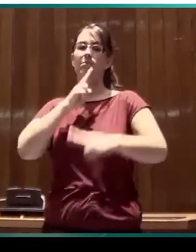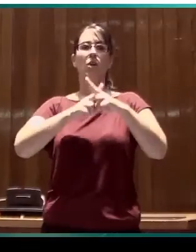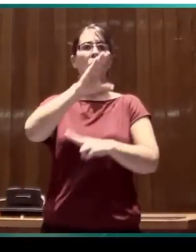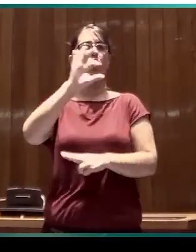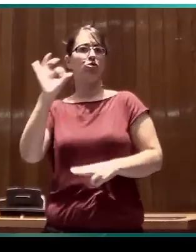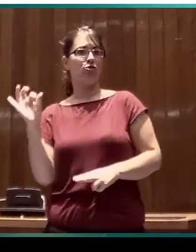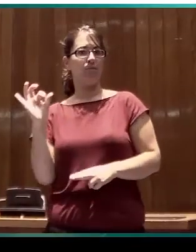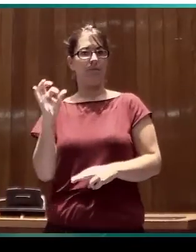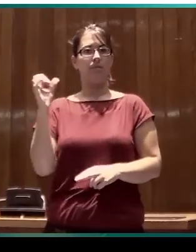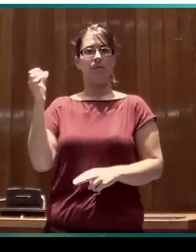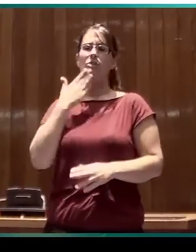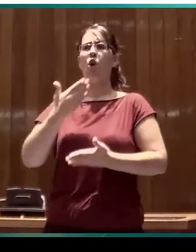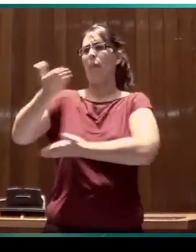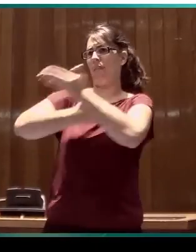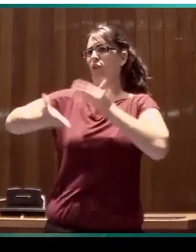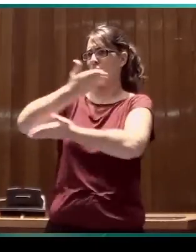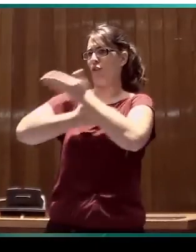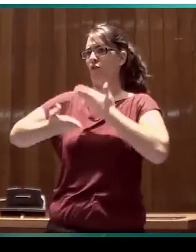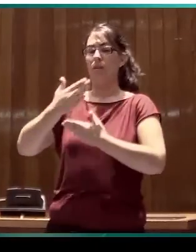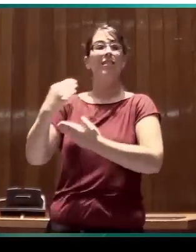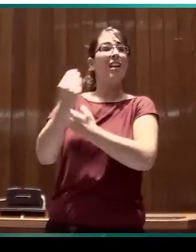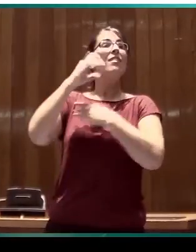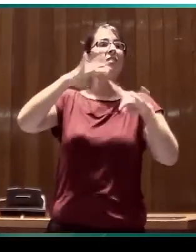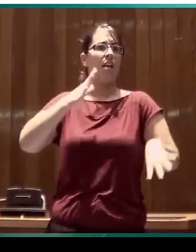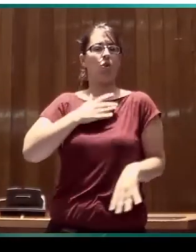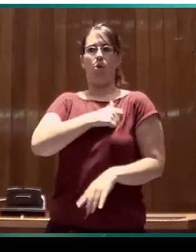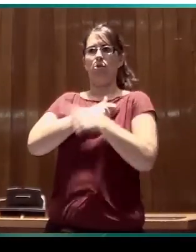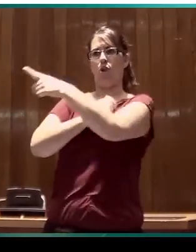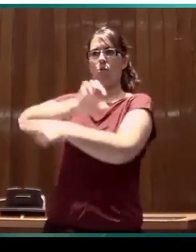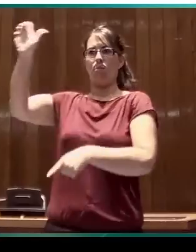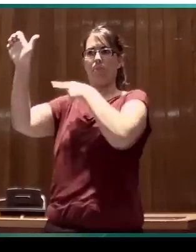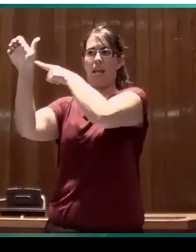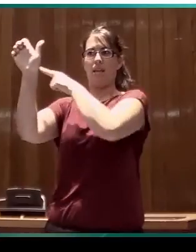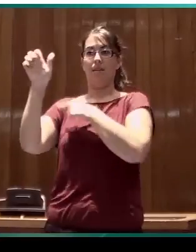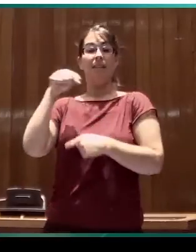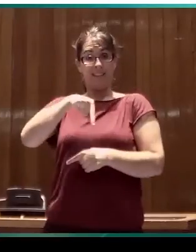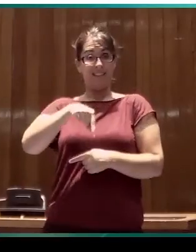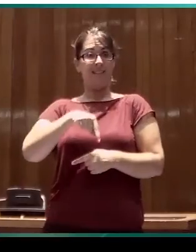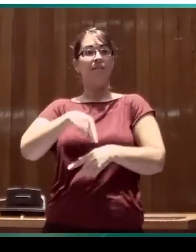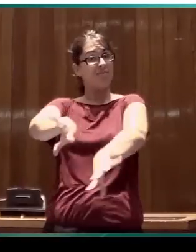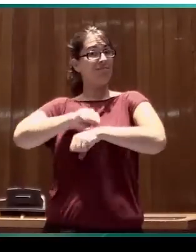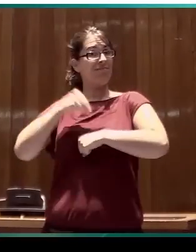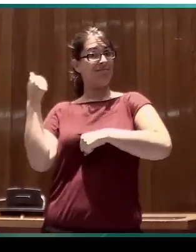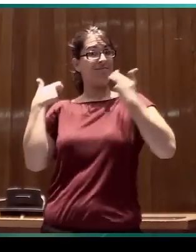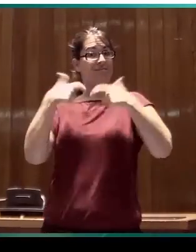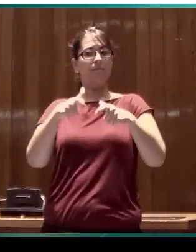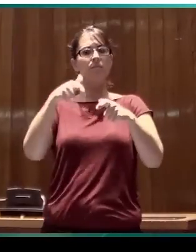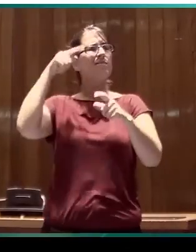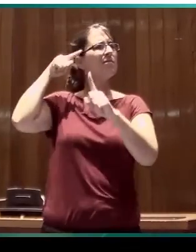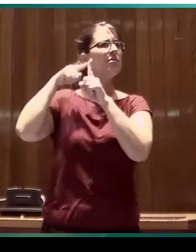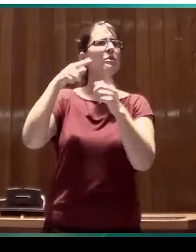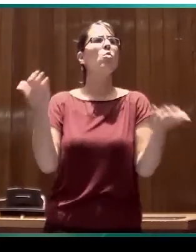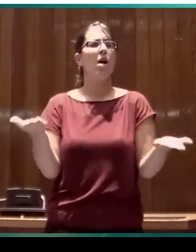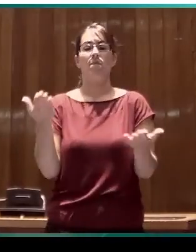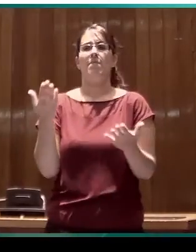son redes de cooperación que financia la Comisión Europea, que aspira, nada más y nada menos, que a desarrollar,